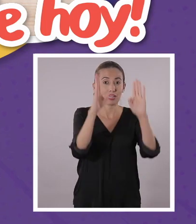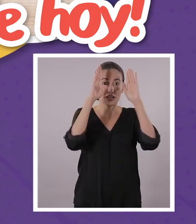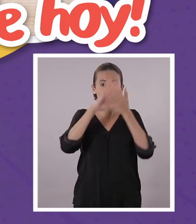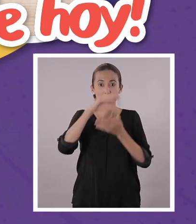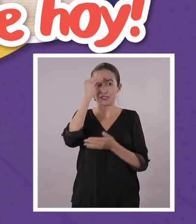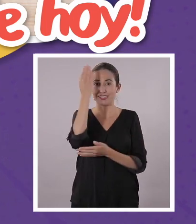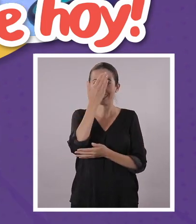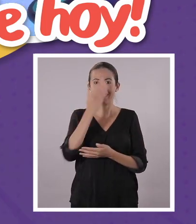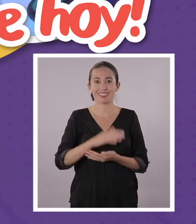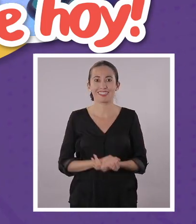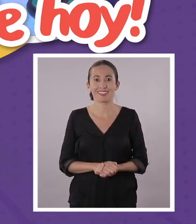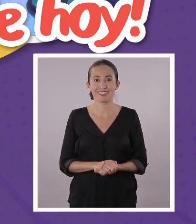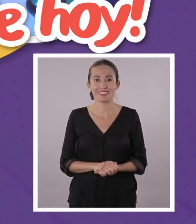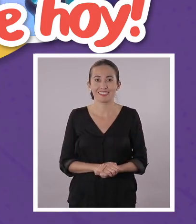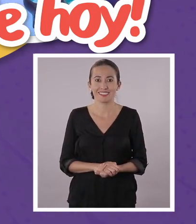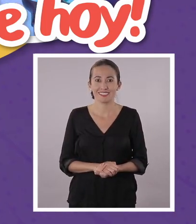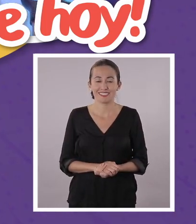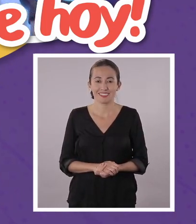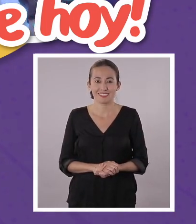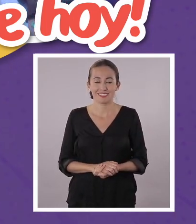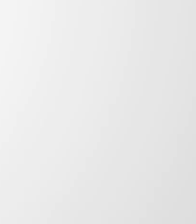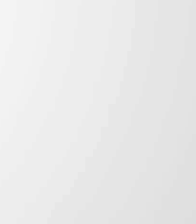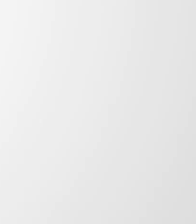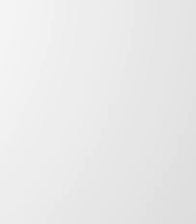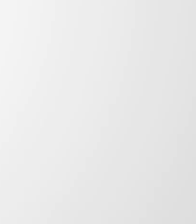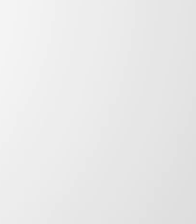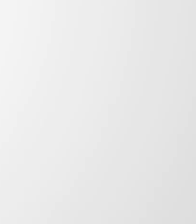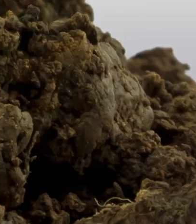atentas que ya empieza Aprender la Tele.